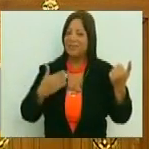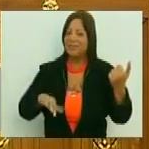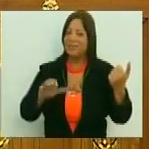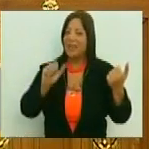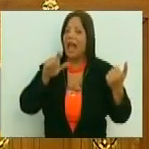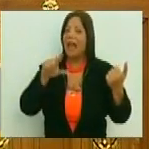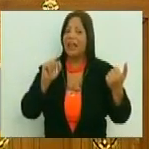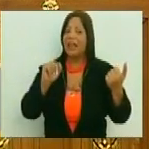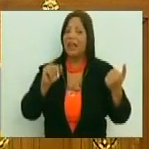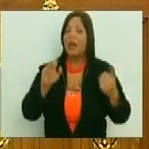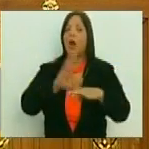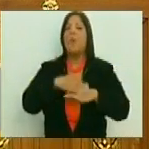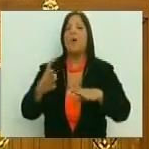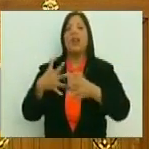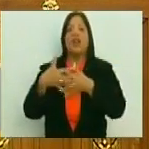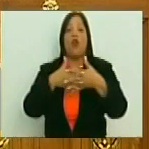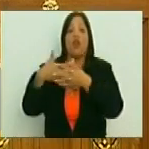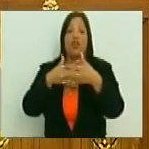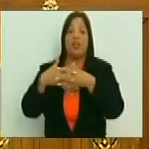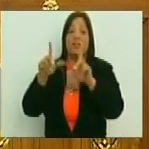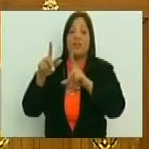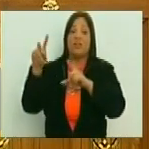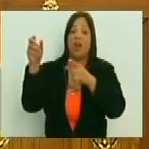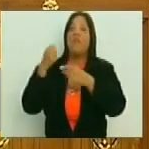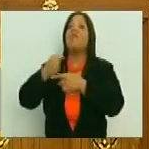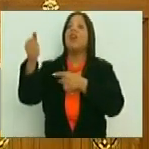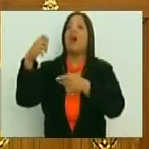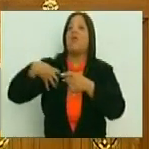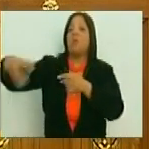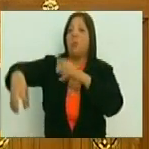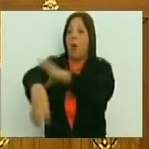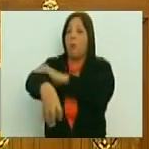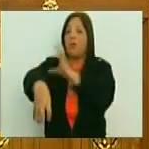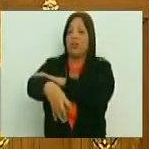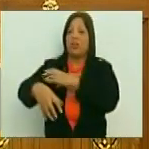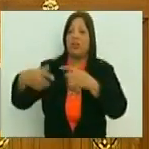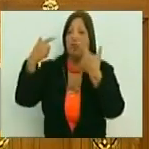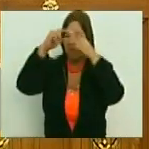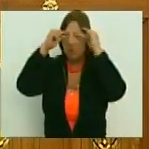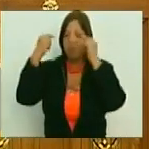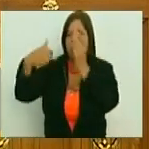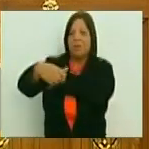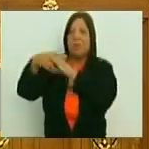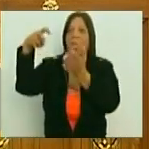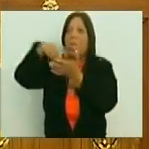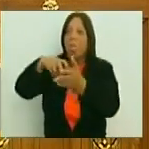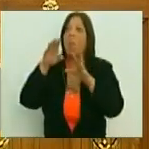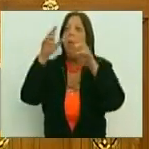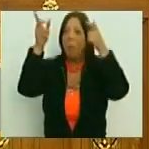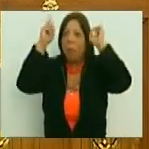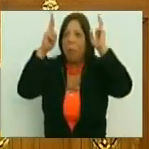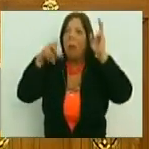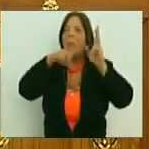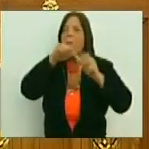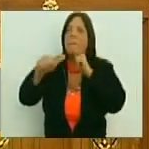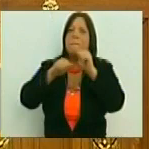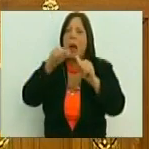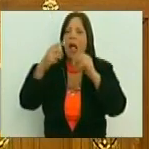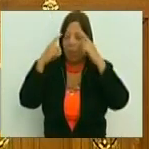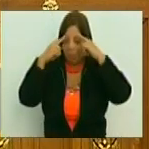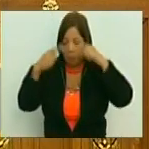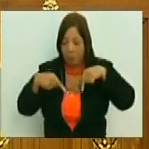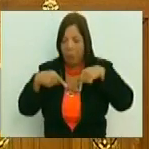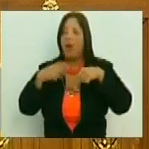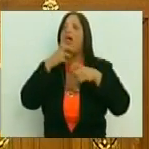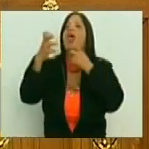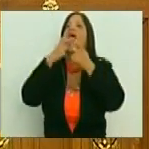y dice, porque con los gringos brindarán las cúpulas opositoras la derecha patrida, los que se arrodillan, los lacayos, los que bajan la cabeza, los